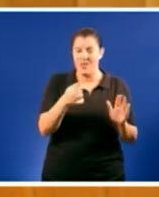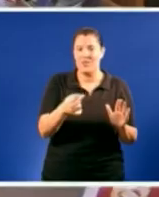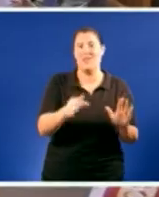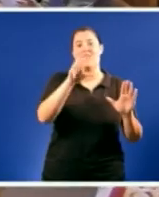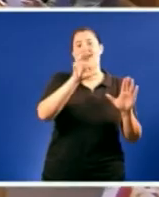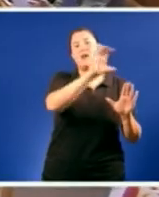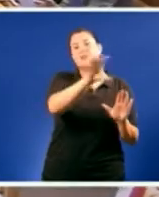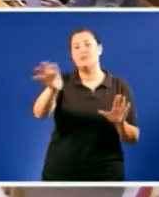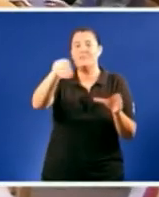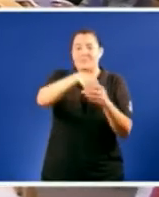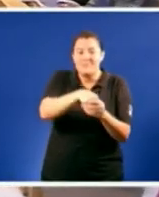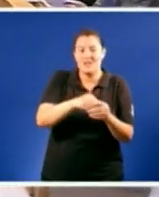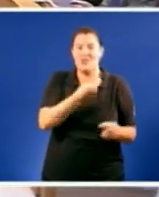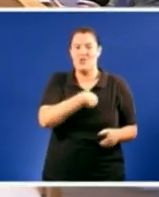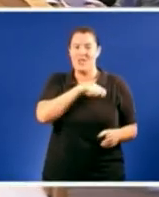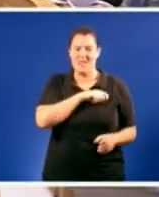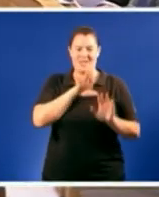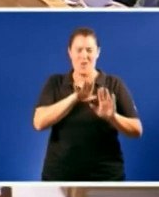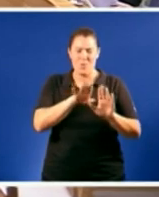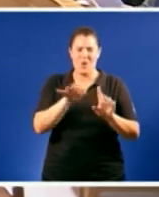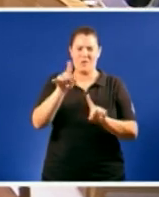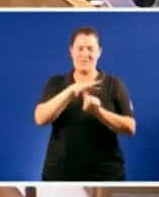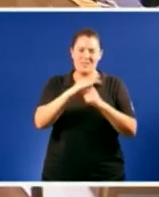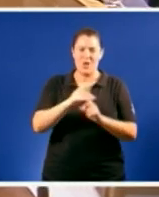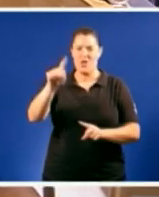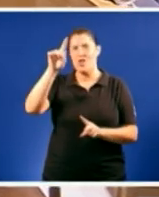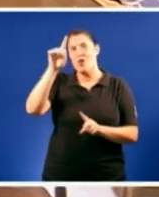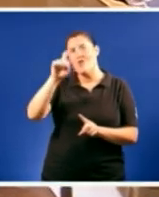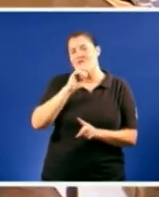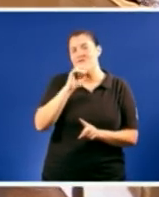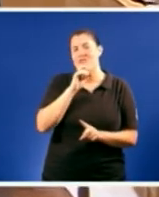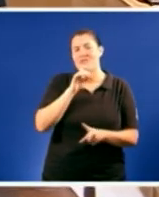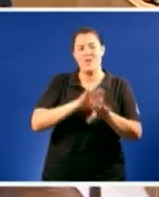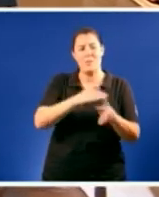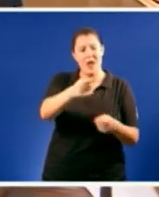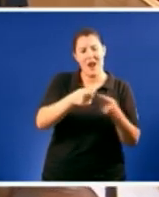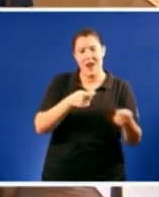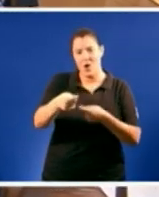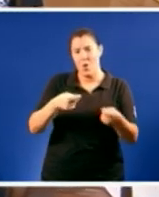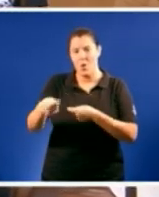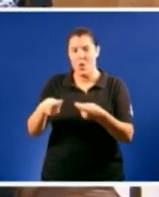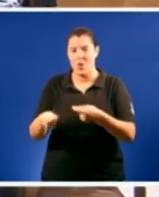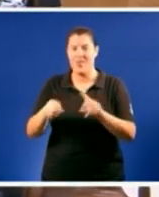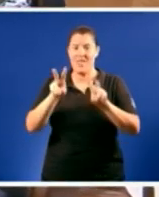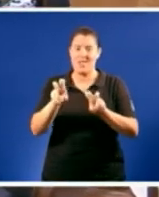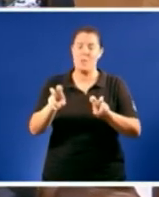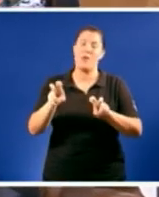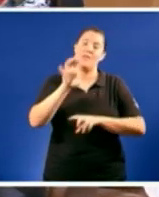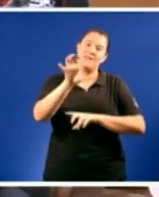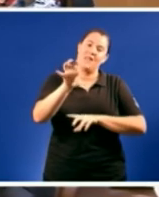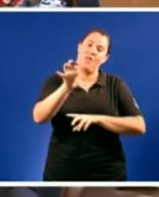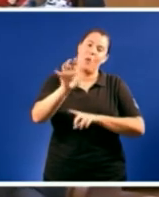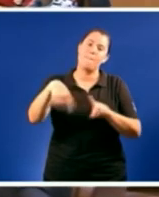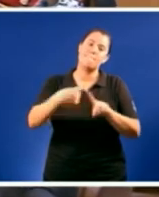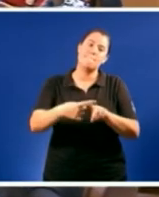como un acto complexo que negociaban os parlamentos do Estado e a nacionalidade correspondente e